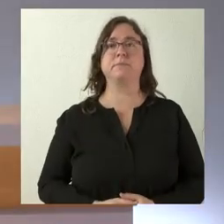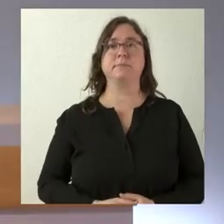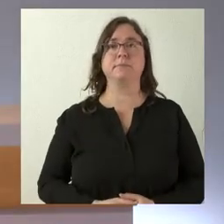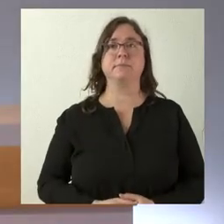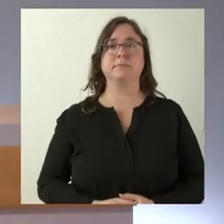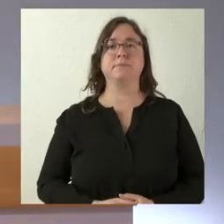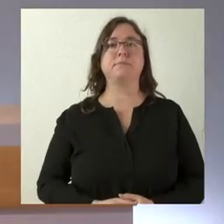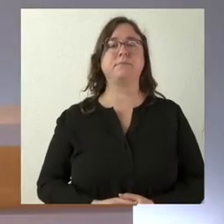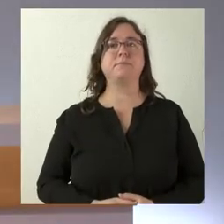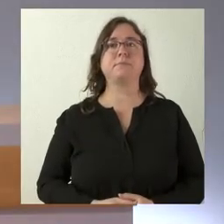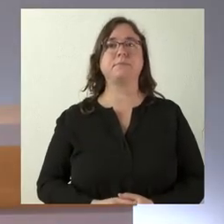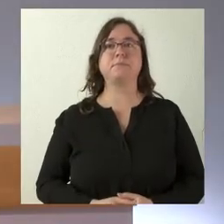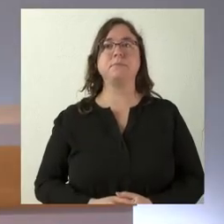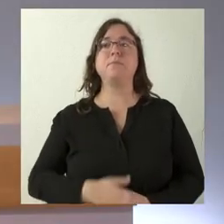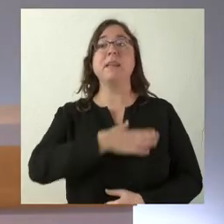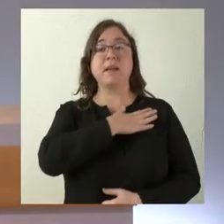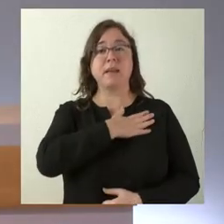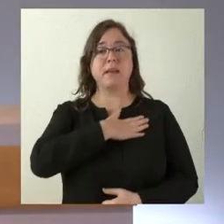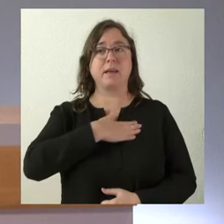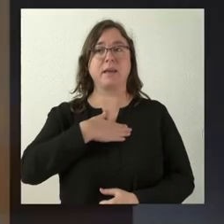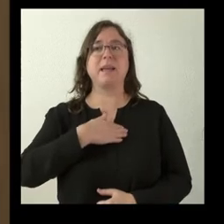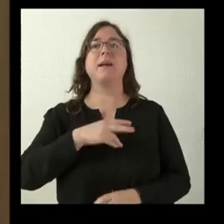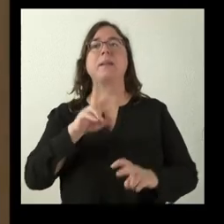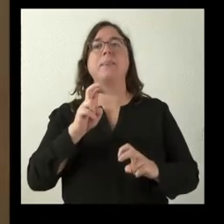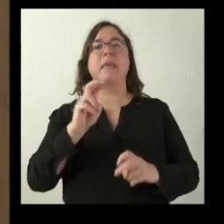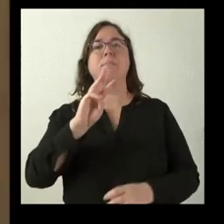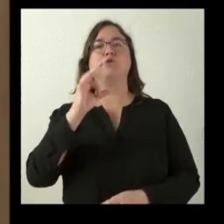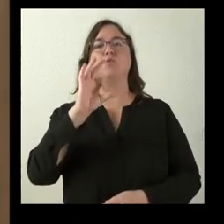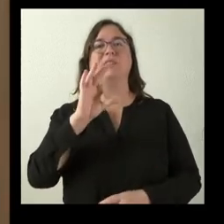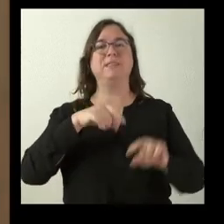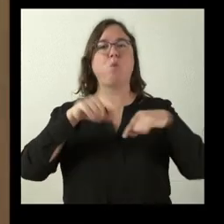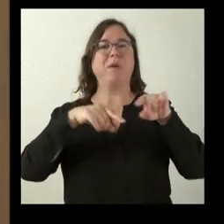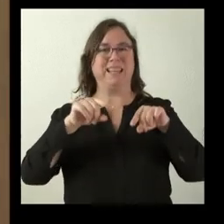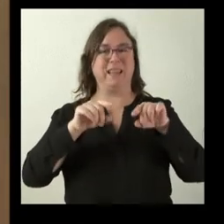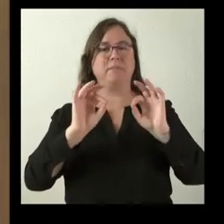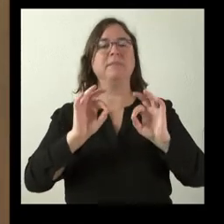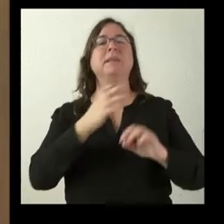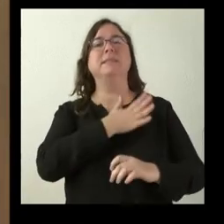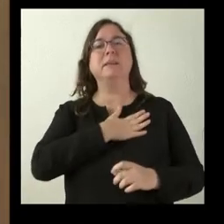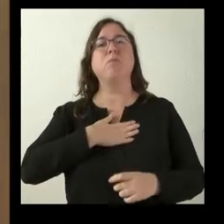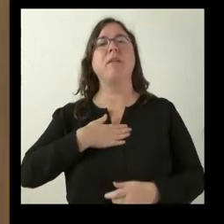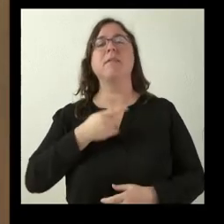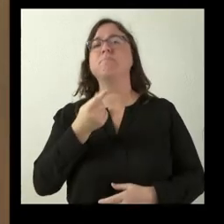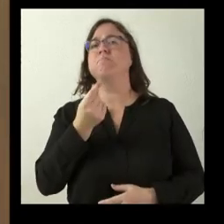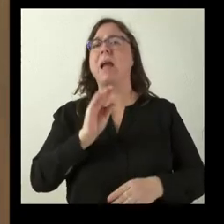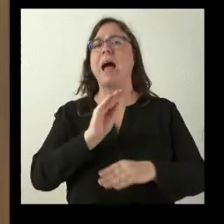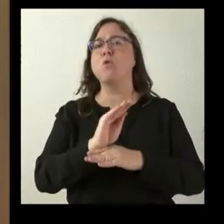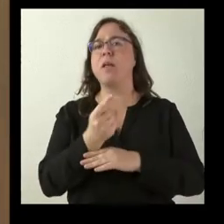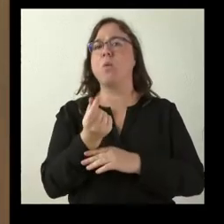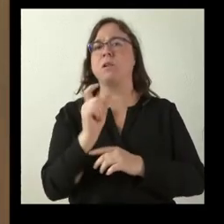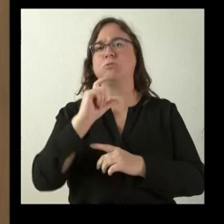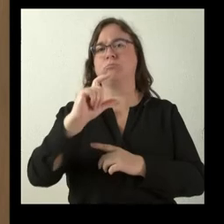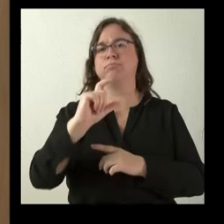Yo quería abundar en lo de Switch Mobility, si nos puede concretar a cuánto ascienden las ayudas estas que están